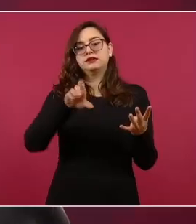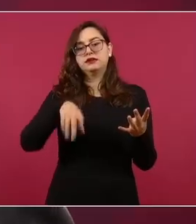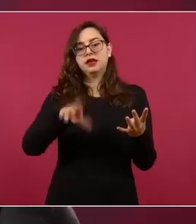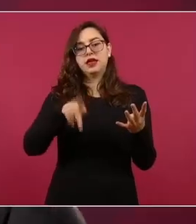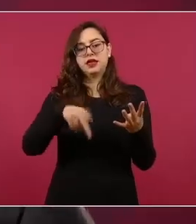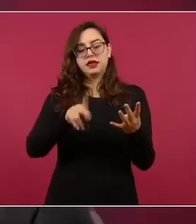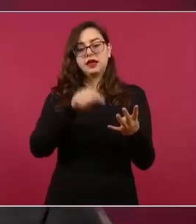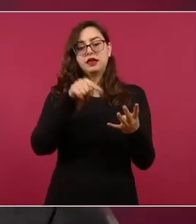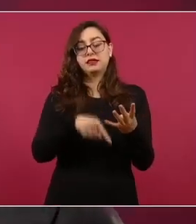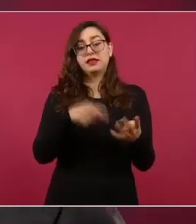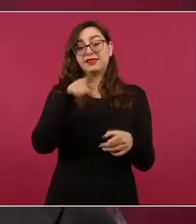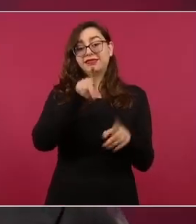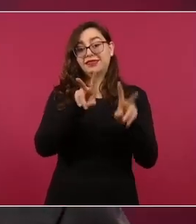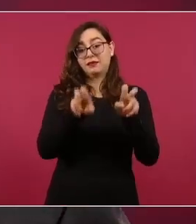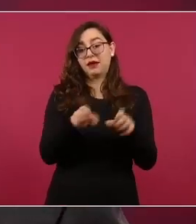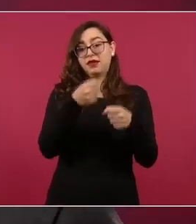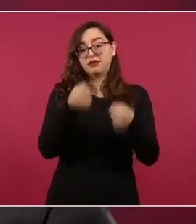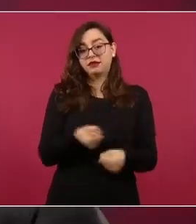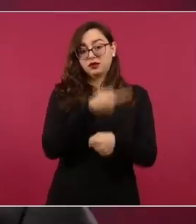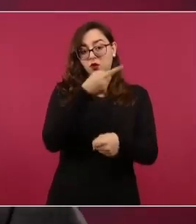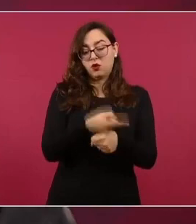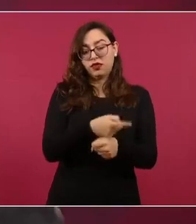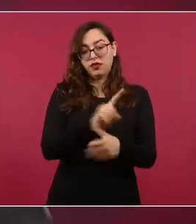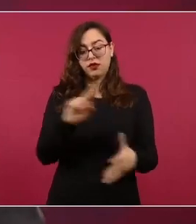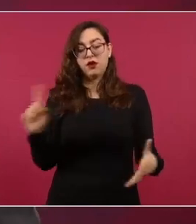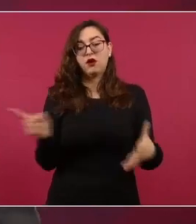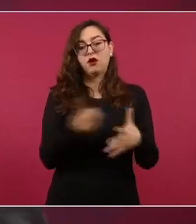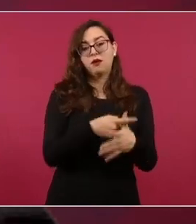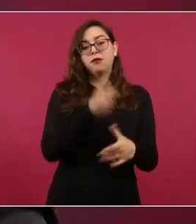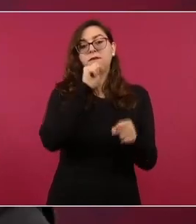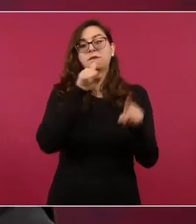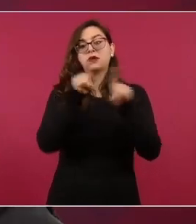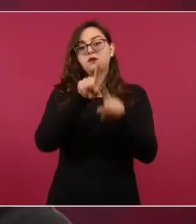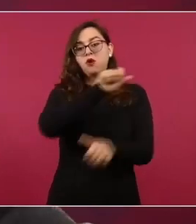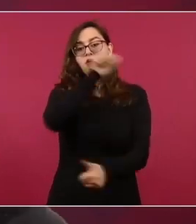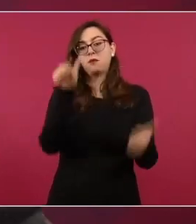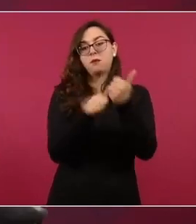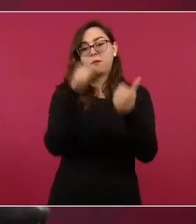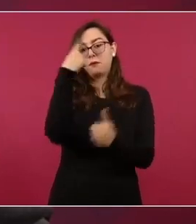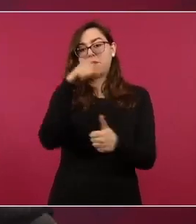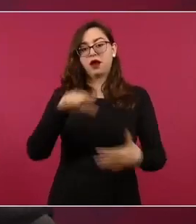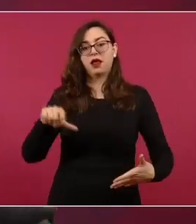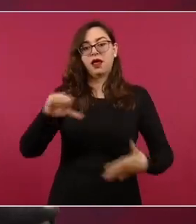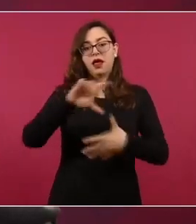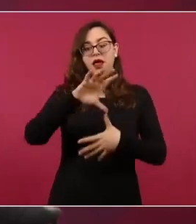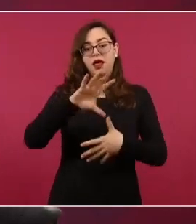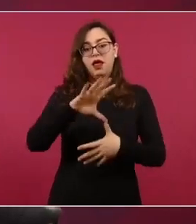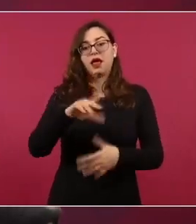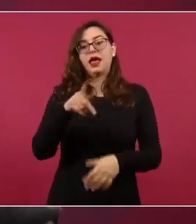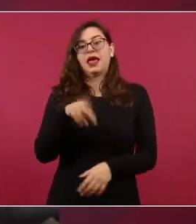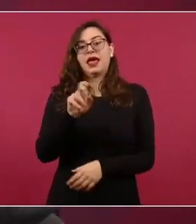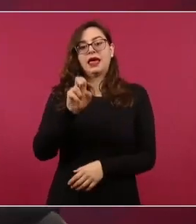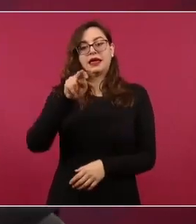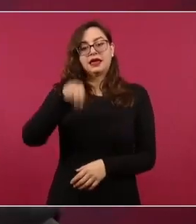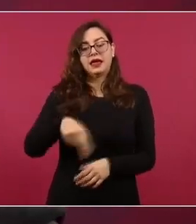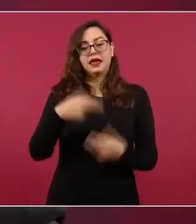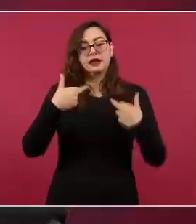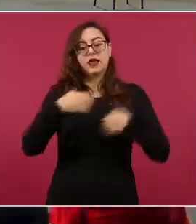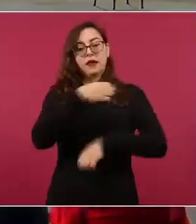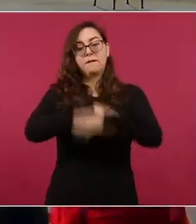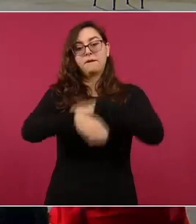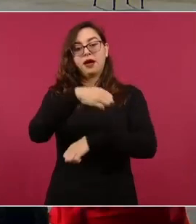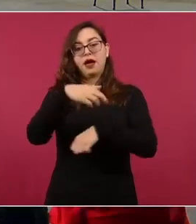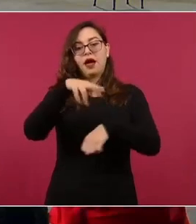Chris Dodd, asesor especial presidencial para las Américas, Ken Salazar, embajador de Estados Unidos en México,